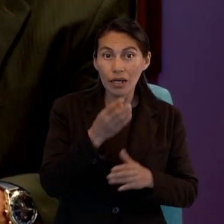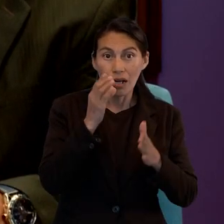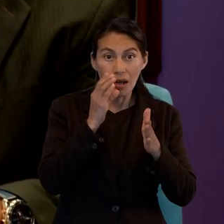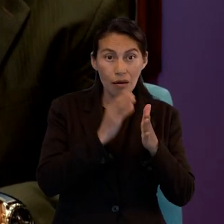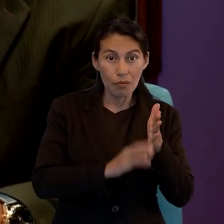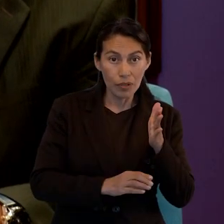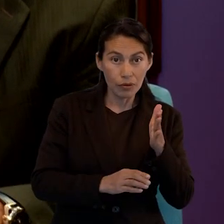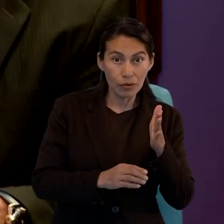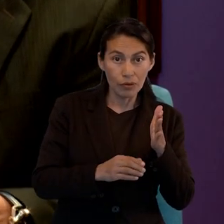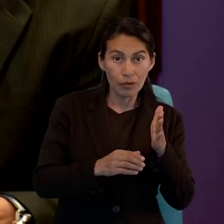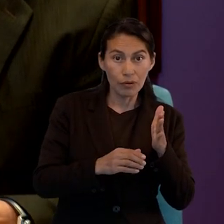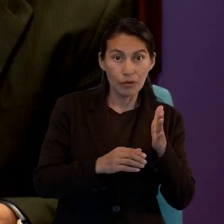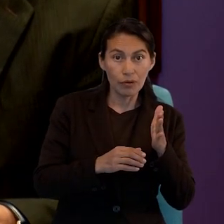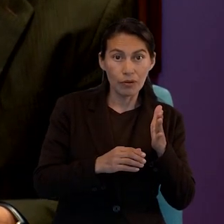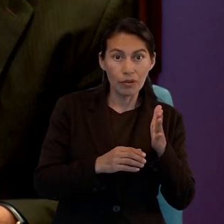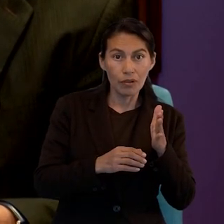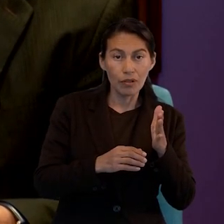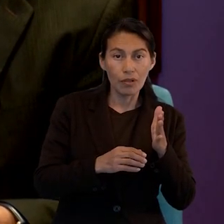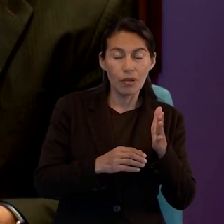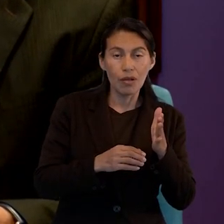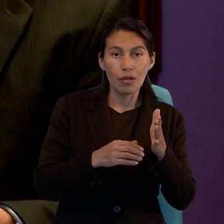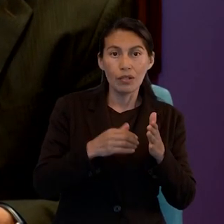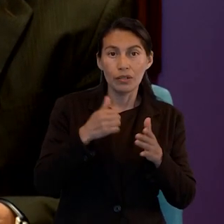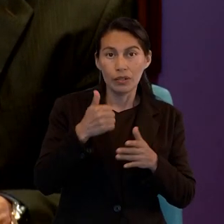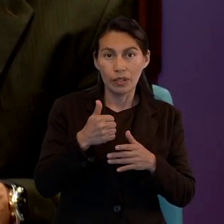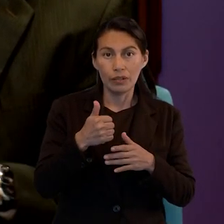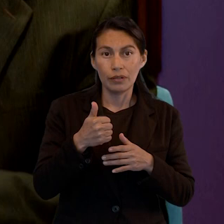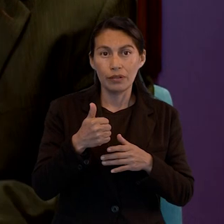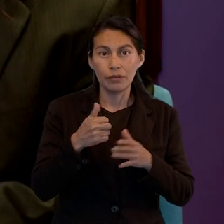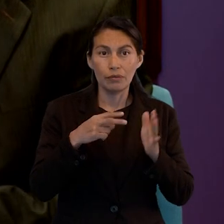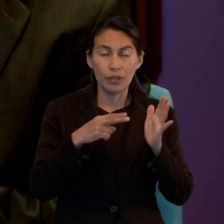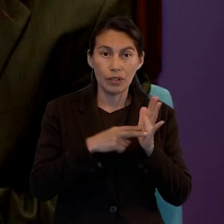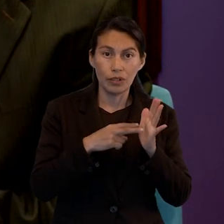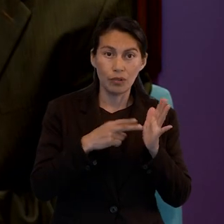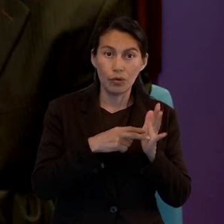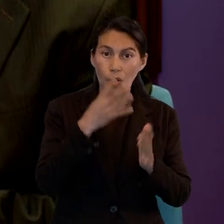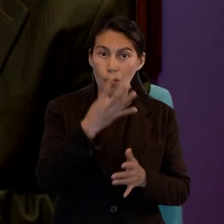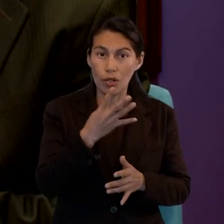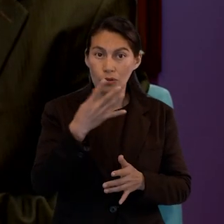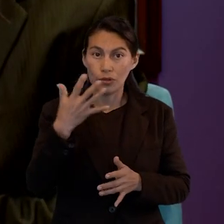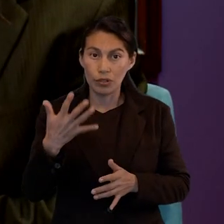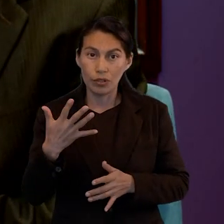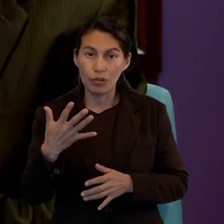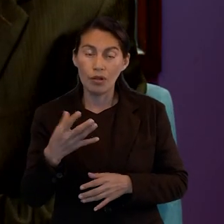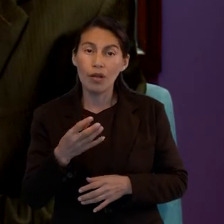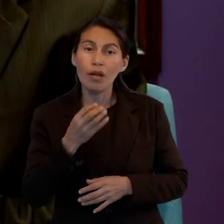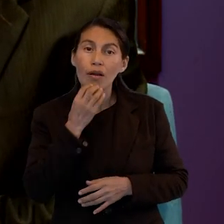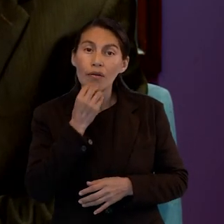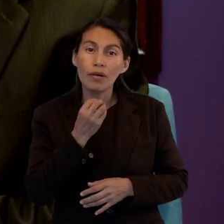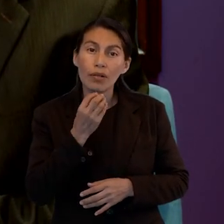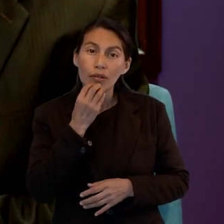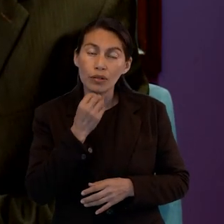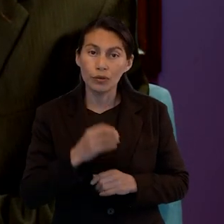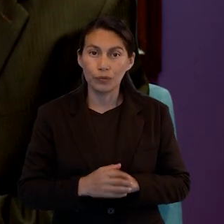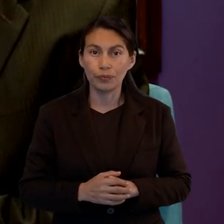capítulo 6 de Hebreos en los versos 4 y 5 que dicen